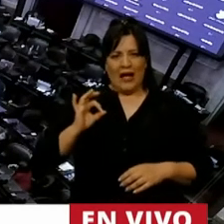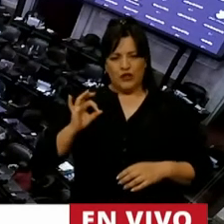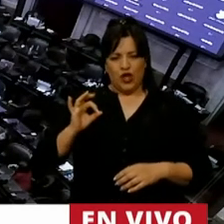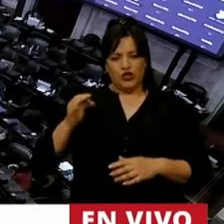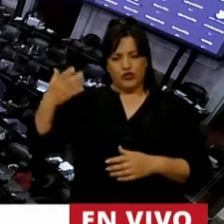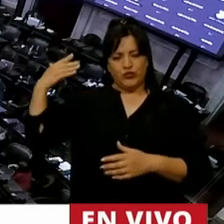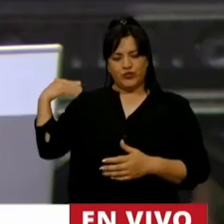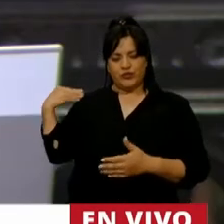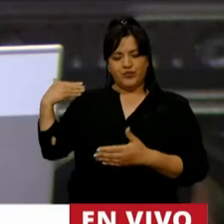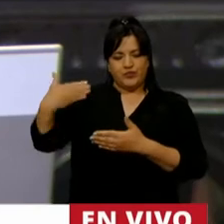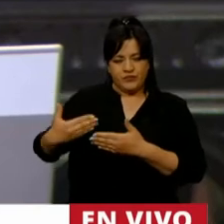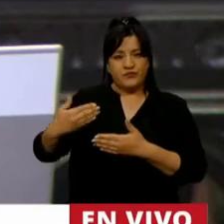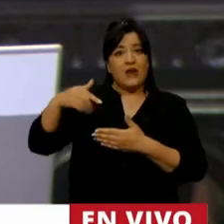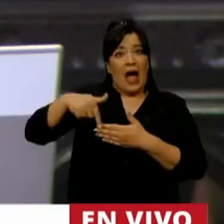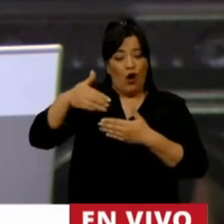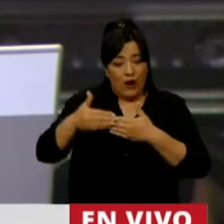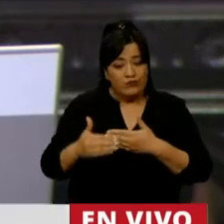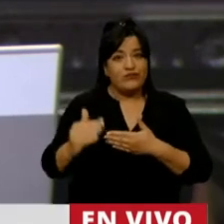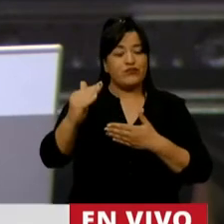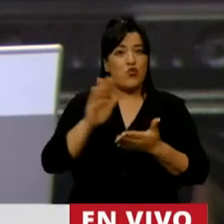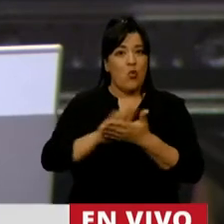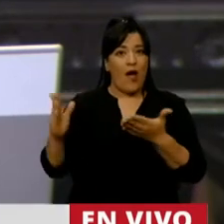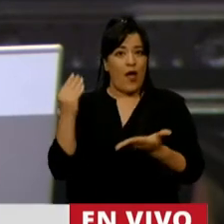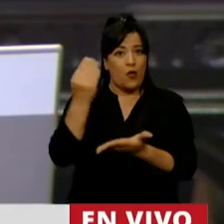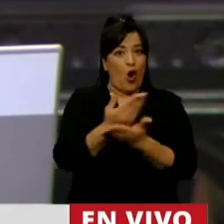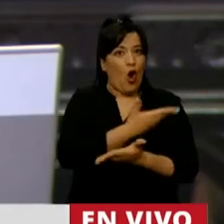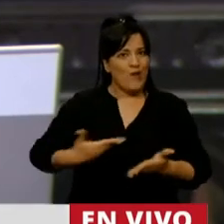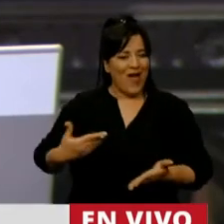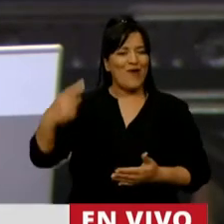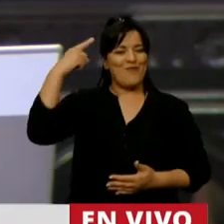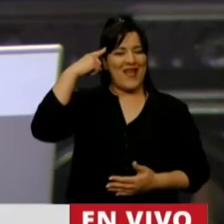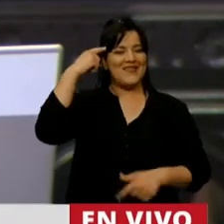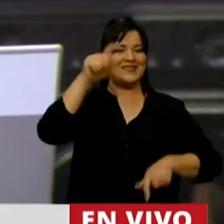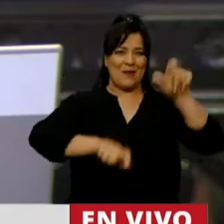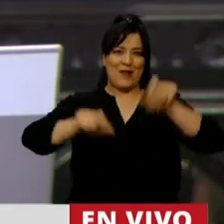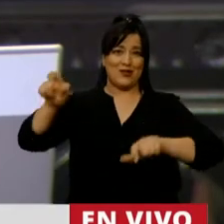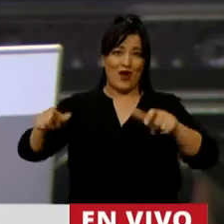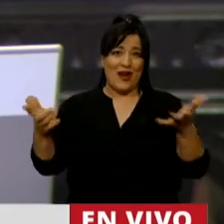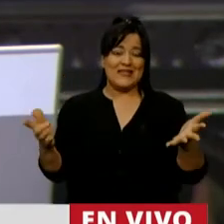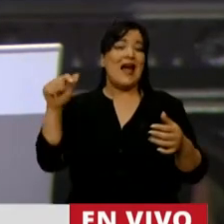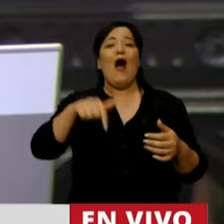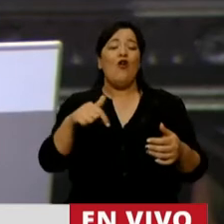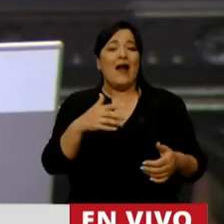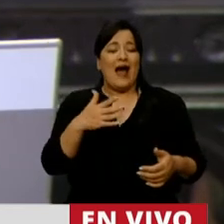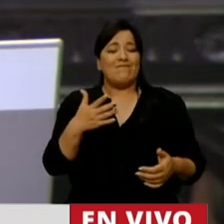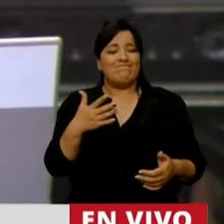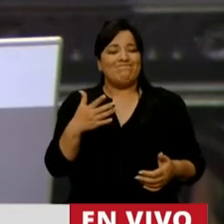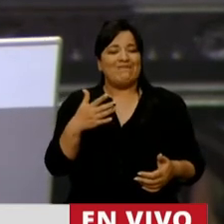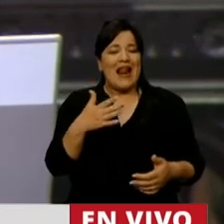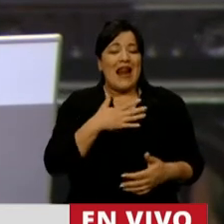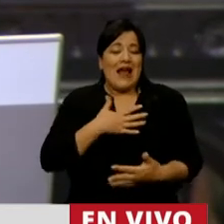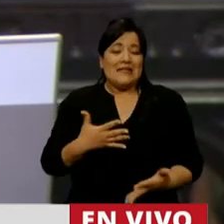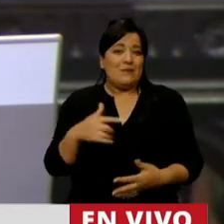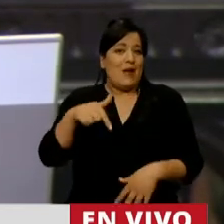gobierno que piensa en la gente y un gobierno que lamentablemente le toca enfrentar una